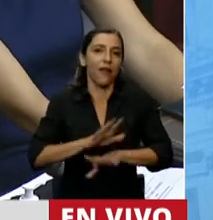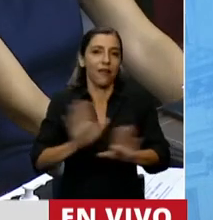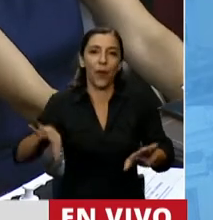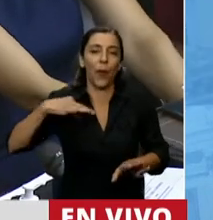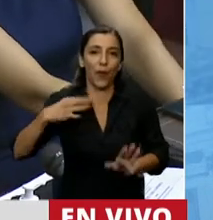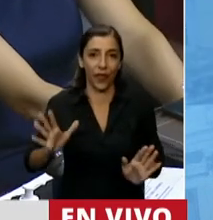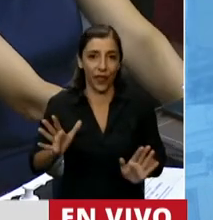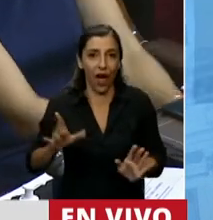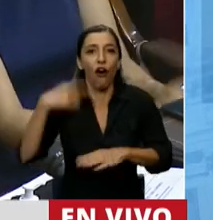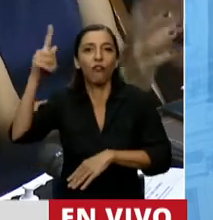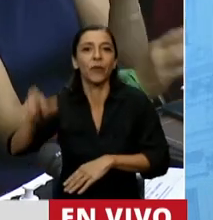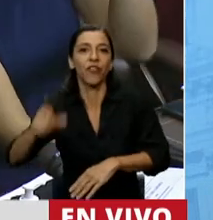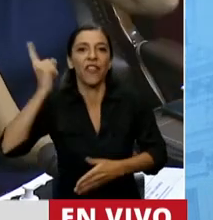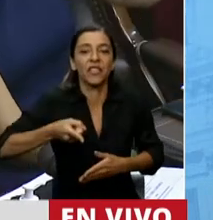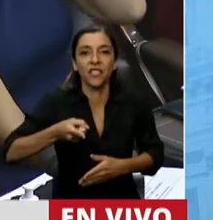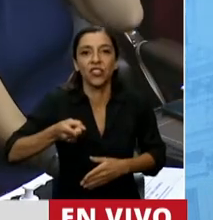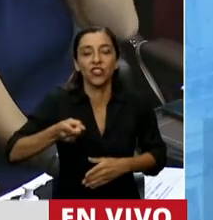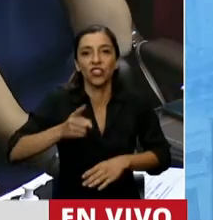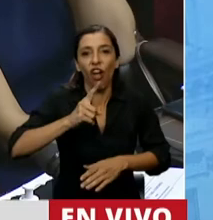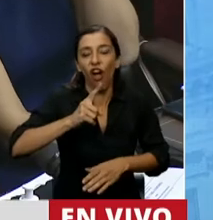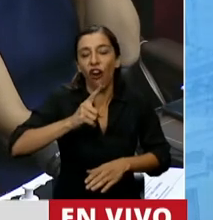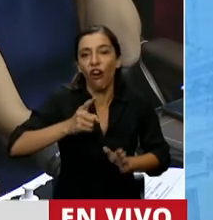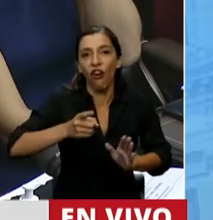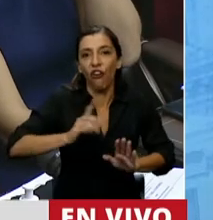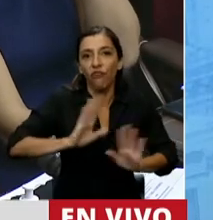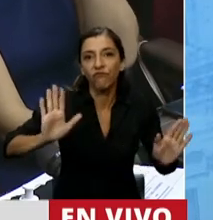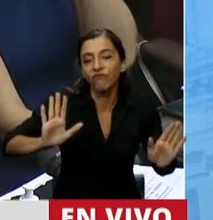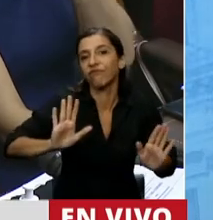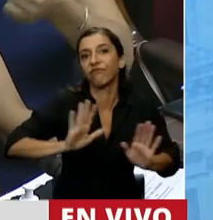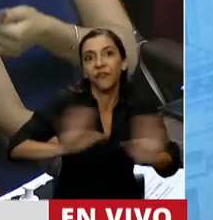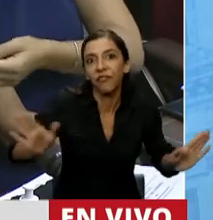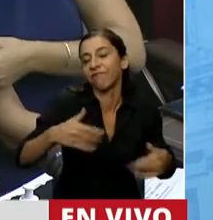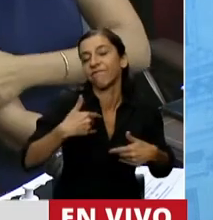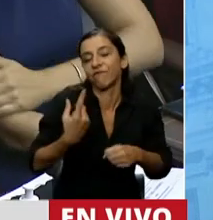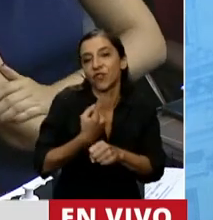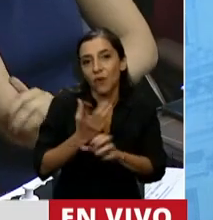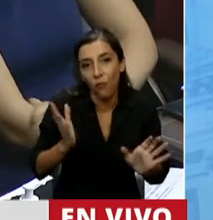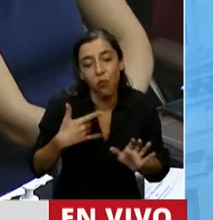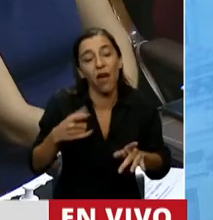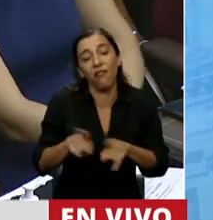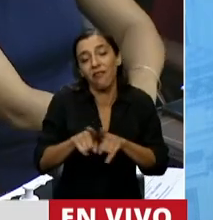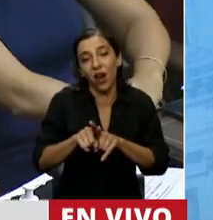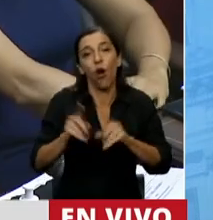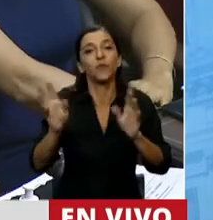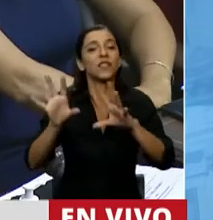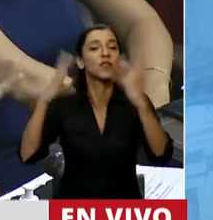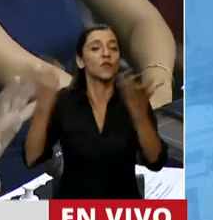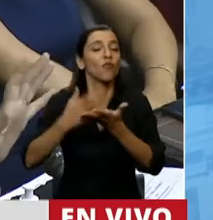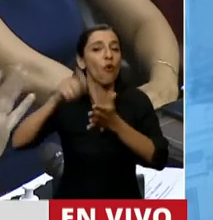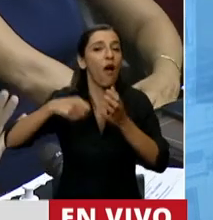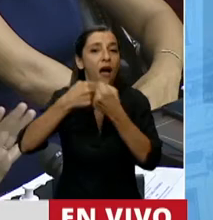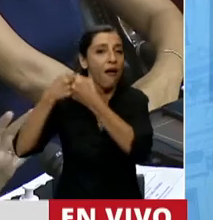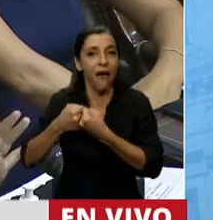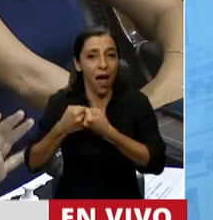arbitrariamente. Convención Americana sobre Derechos Humanos, conocida igualmente como Pacto de San José-Cota Rica,